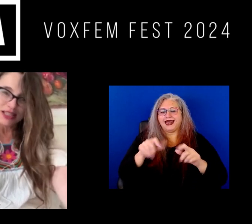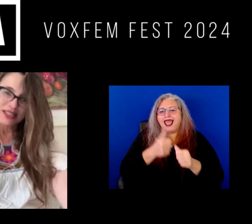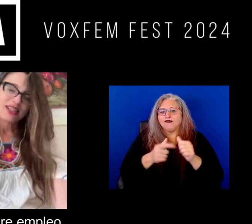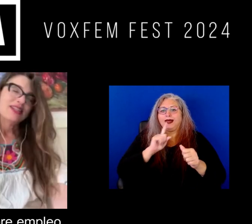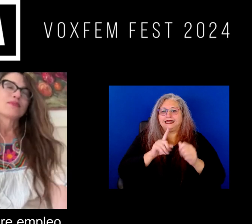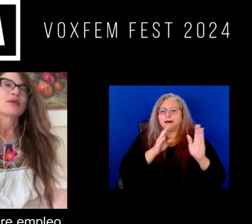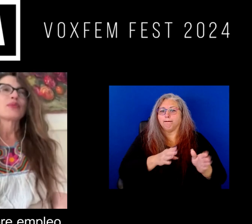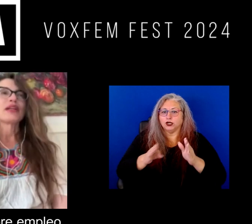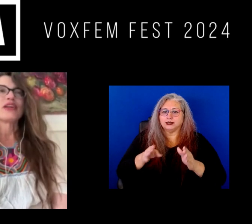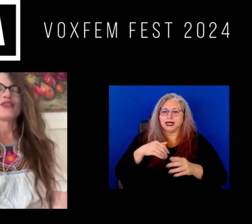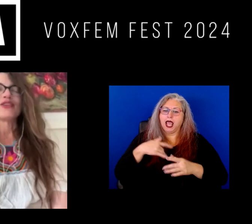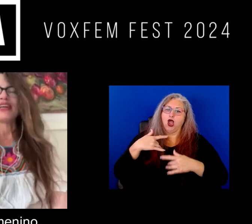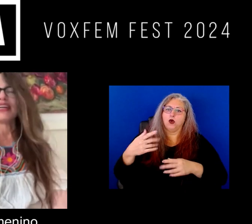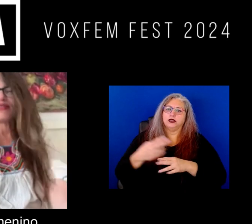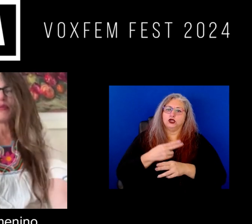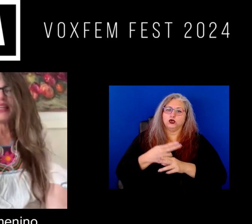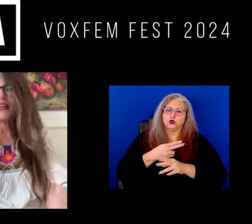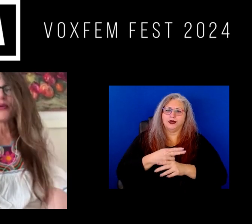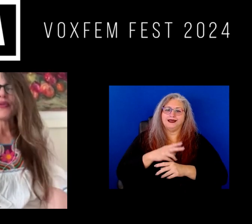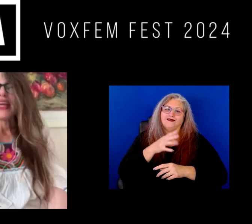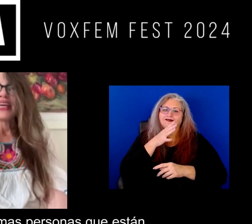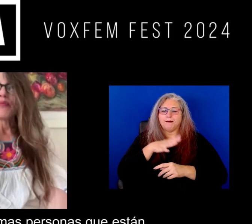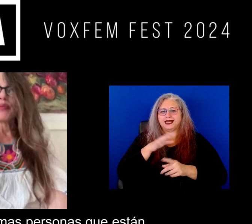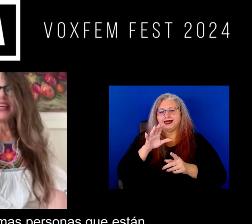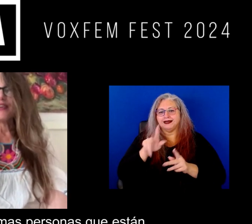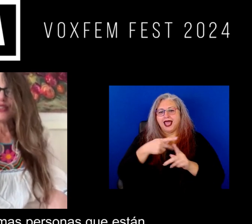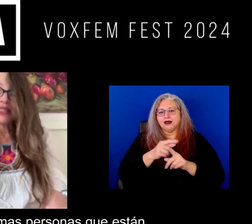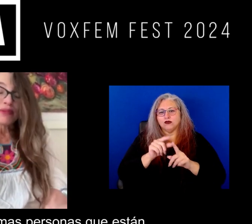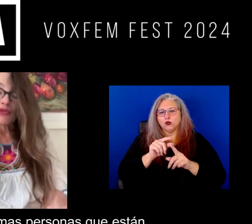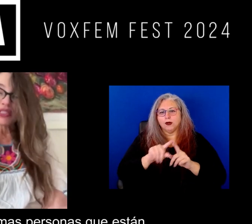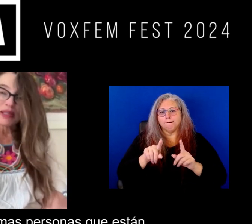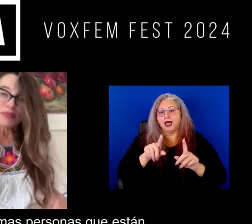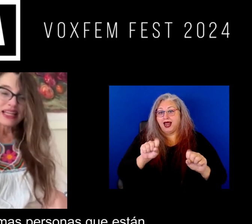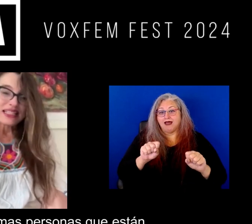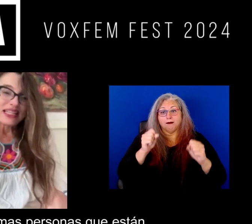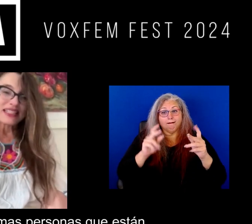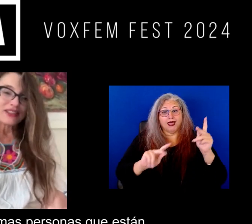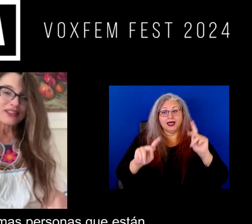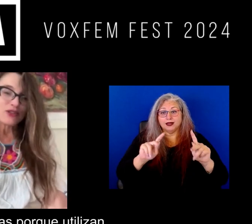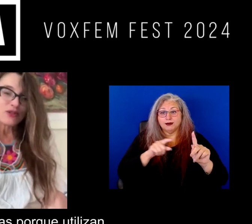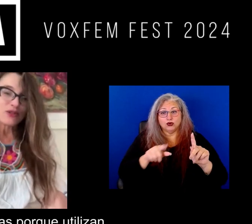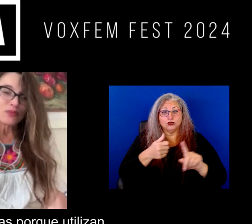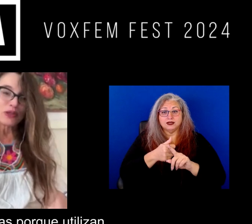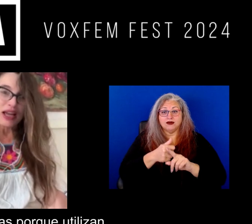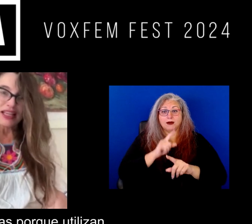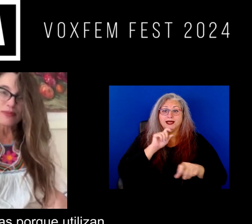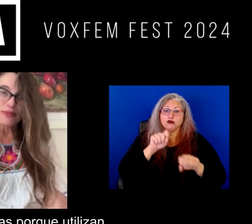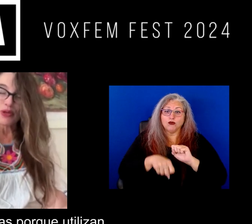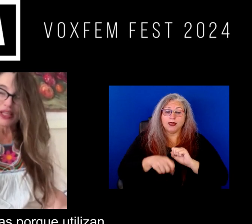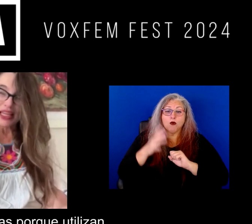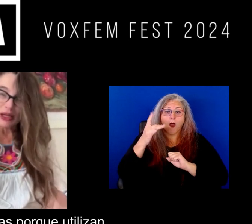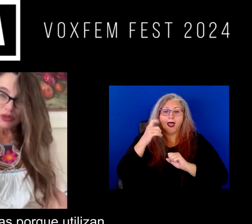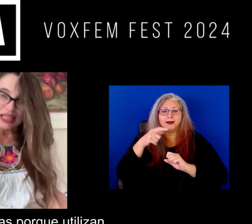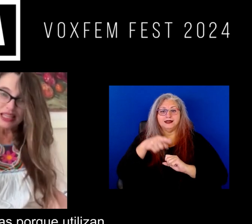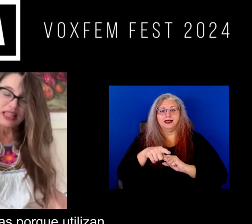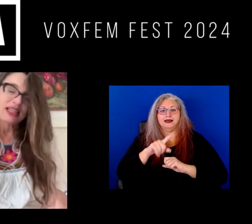personas siempre empleo el femenino pero sí hay muchísimas personas que están siendo violadas